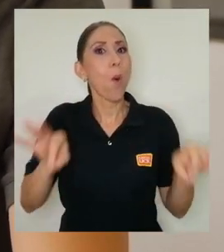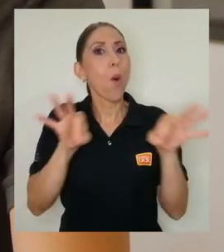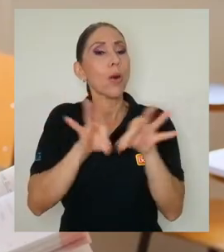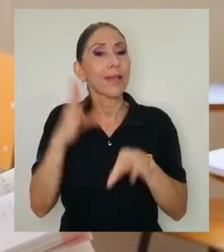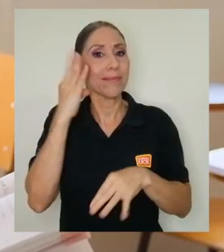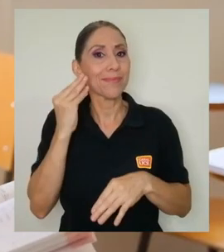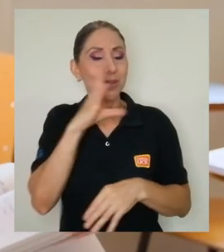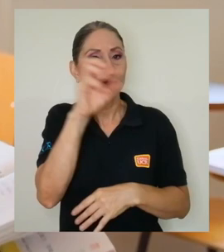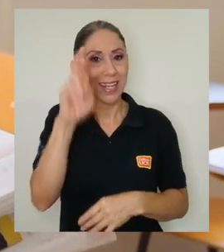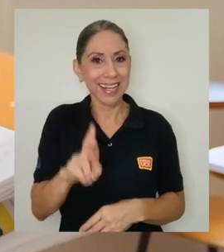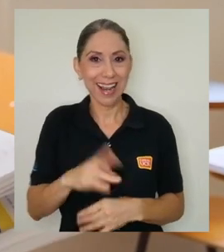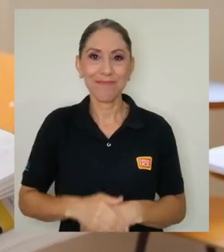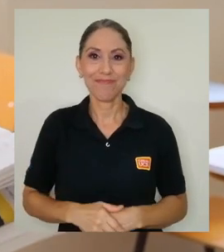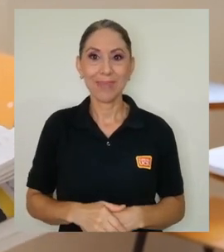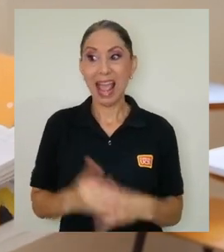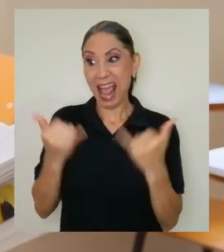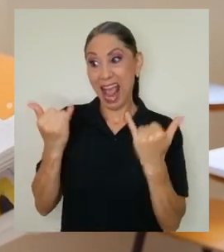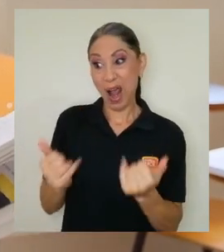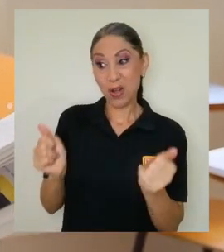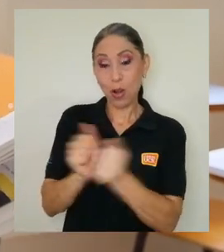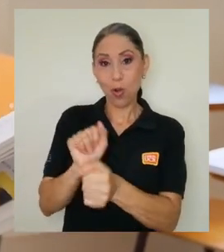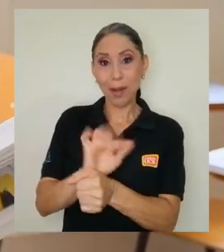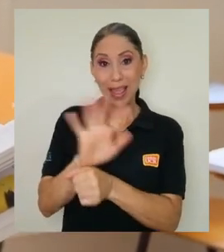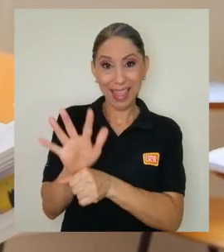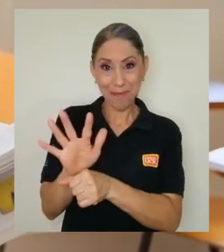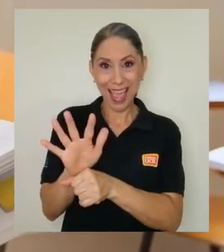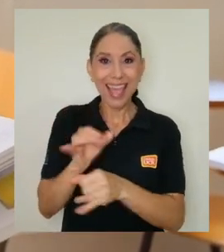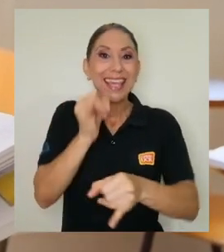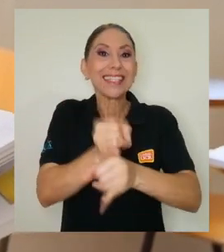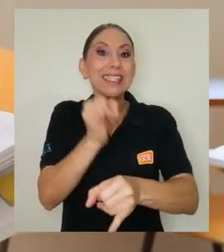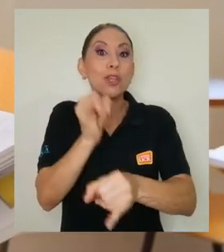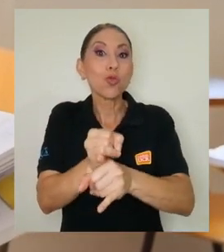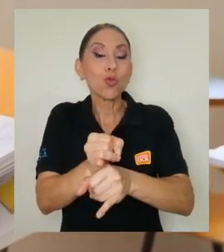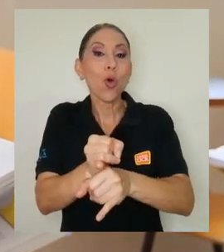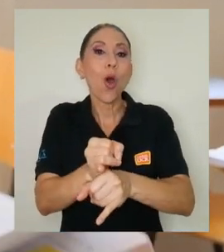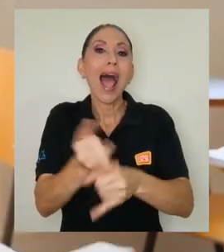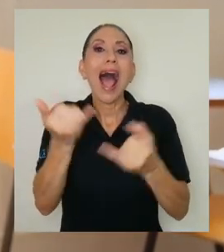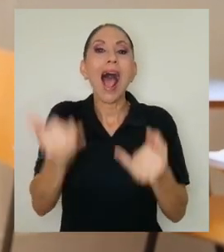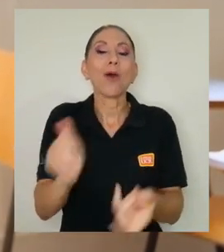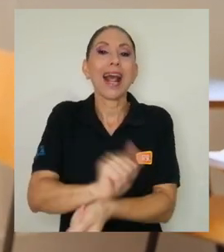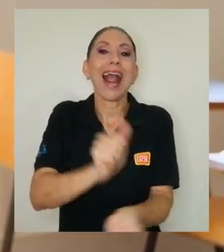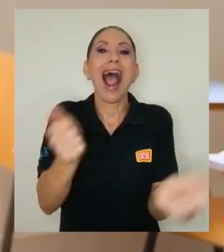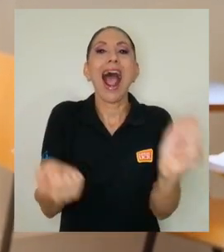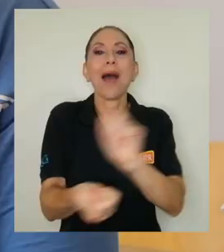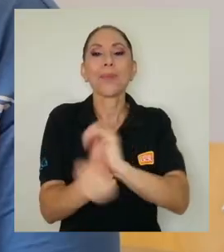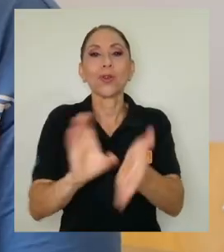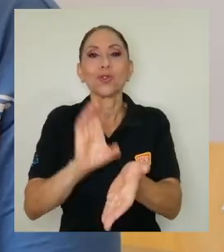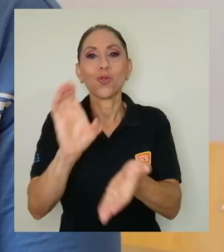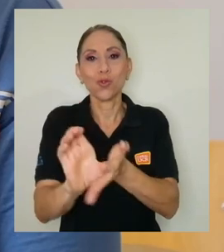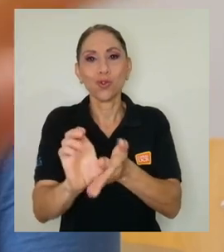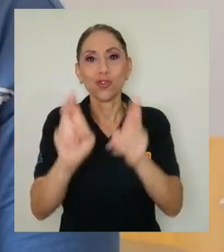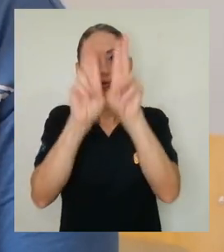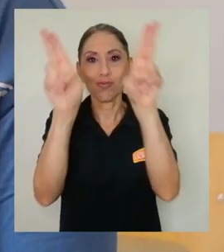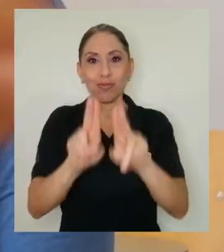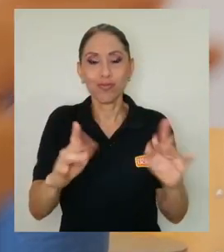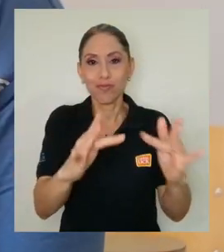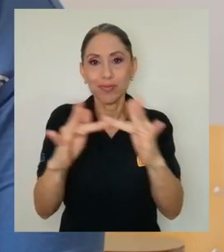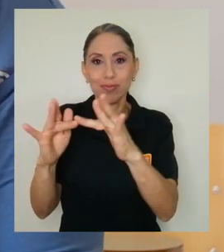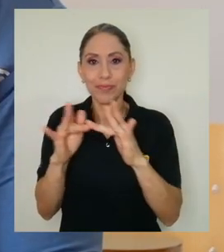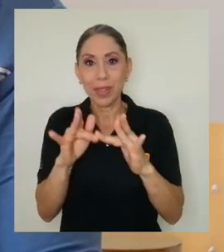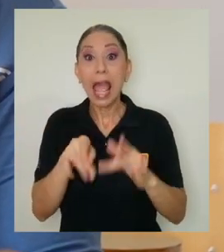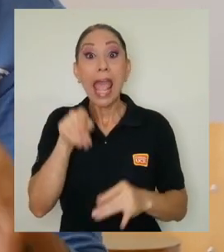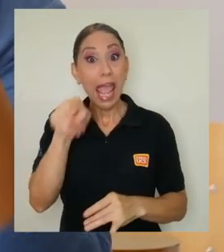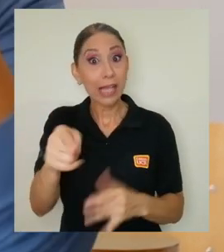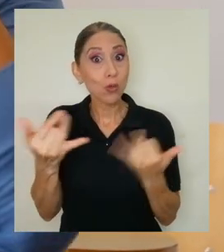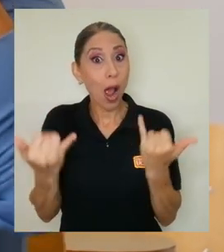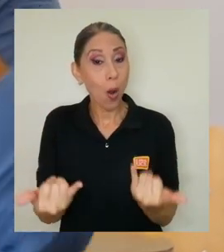¿verdad? La pandemia, como en muchos casos, llevó al Instituto a adaptar su oferta de cursos a la modalidad en línea. No obstante, eso ha traído